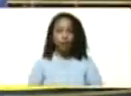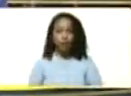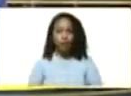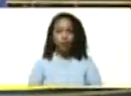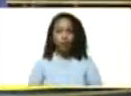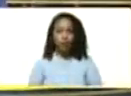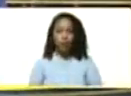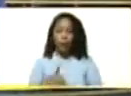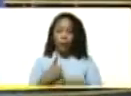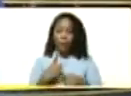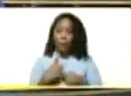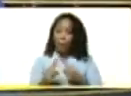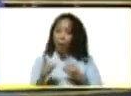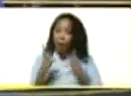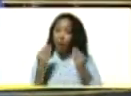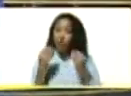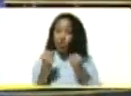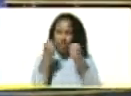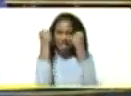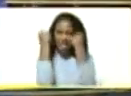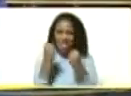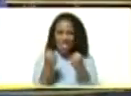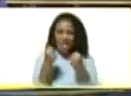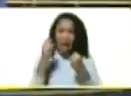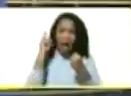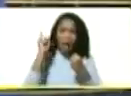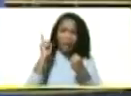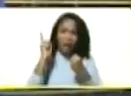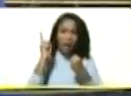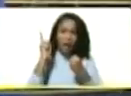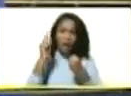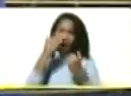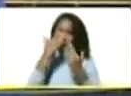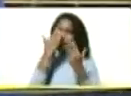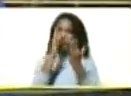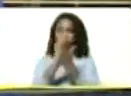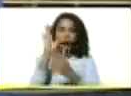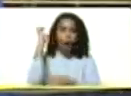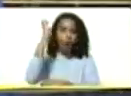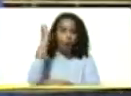Pero hay mucha arrogancia en Occidente, mucha arrogancia.